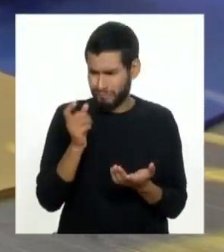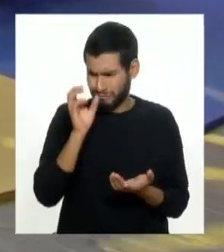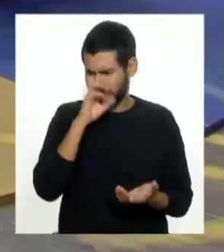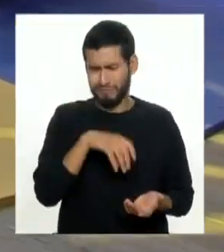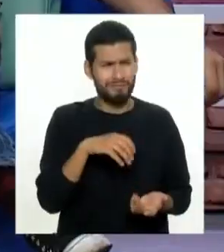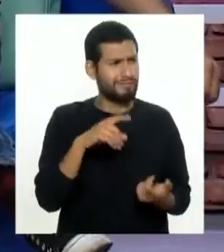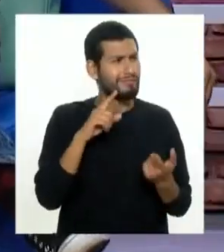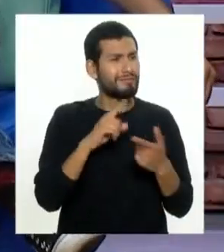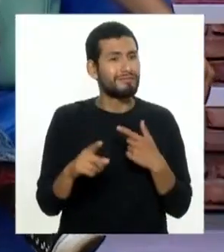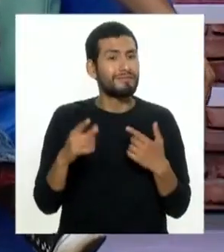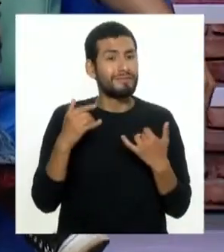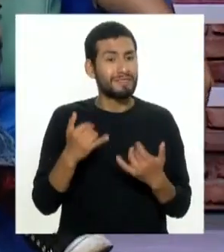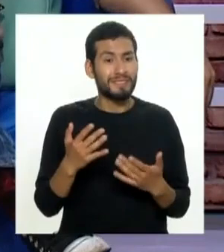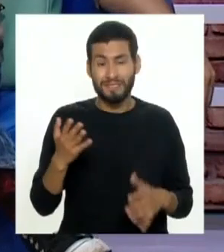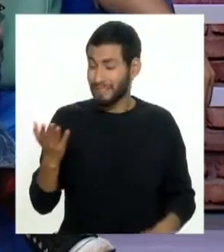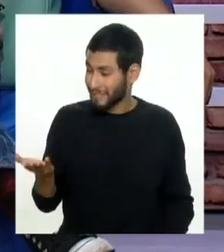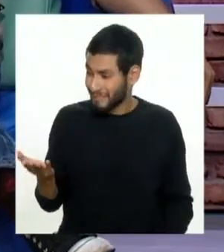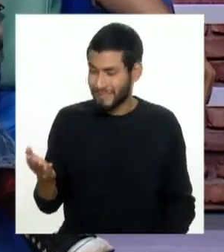extraña pero para